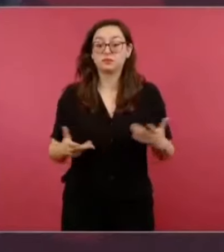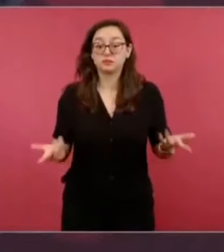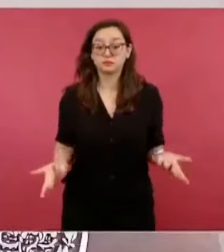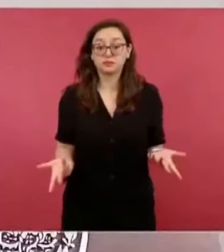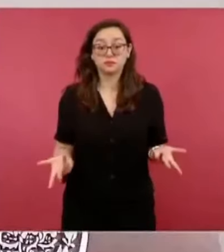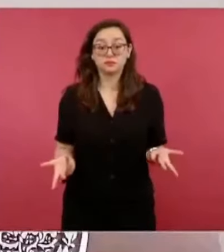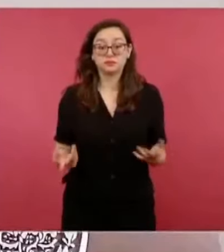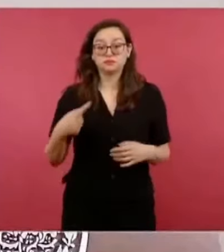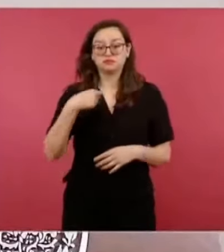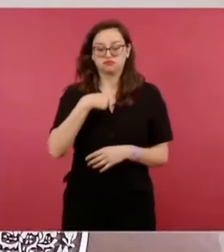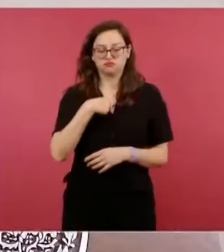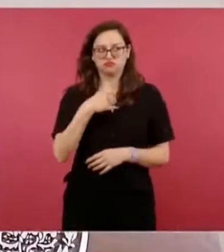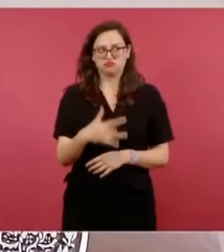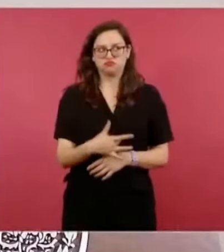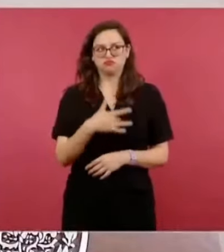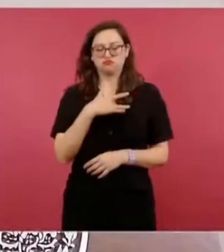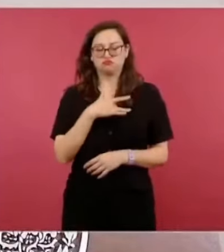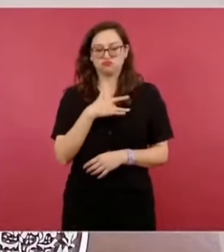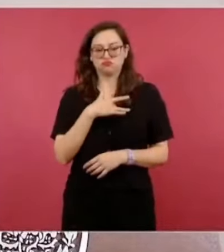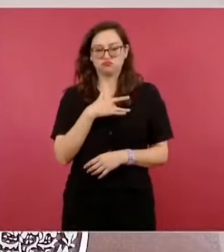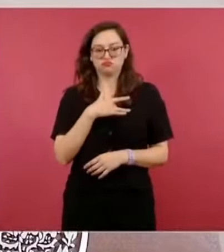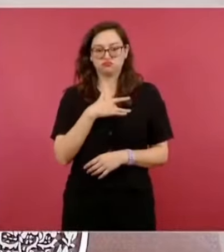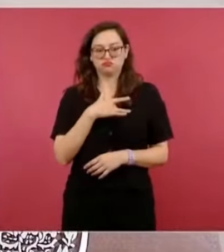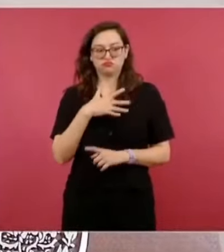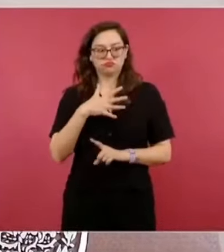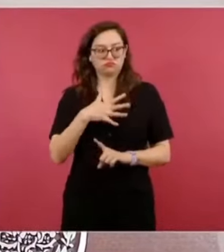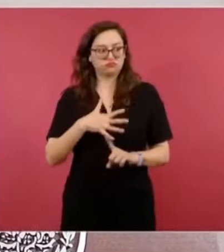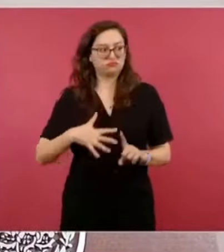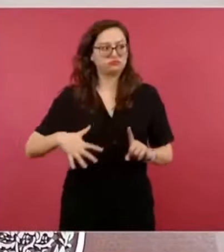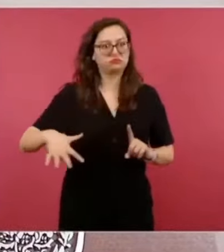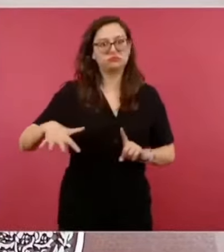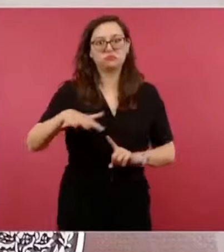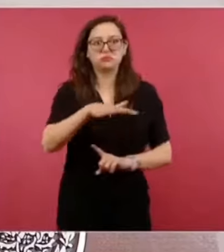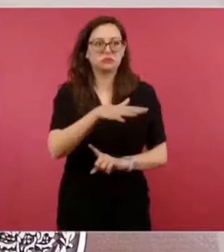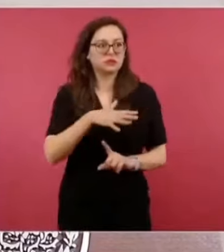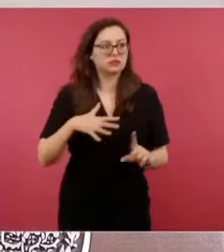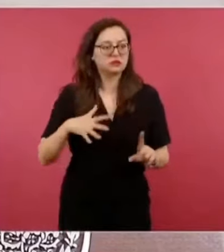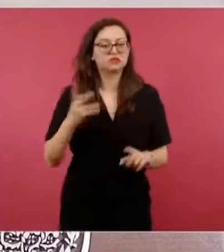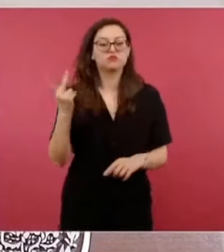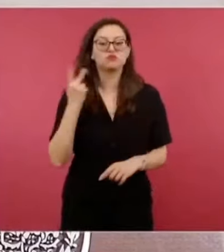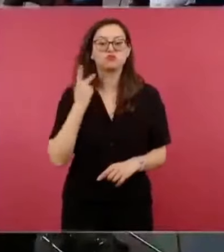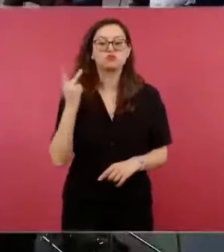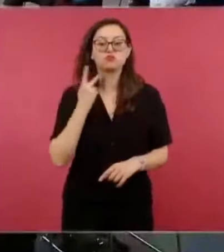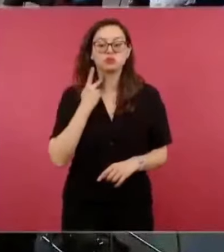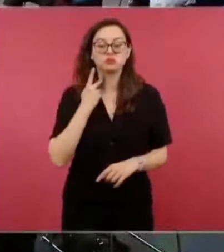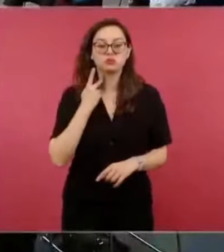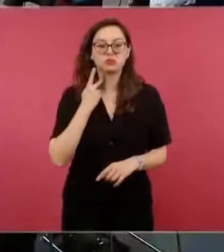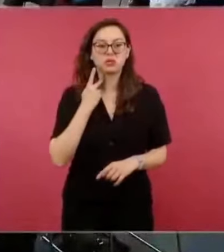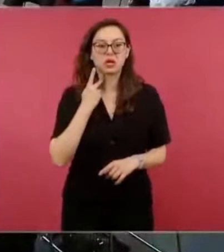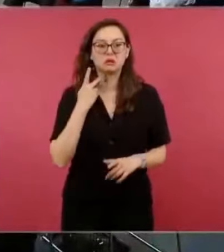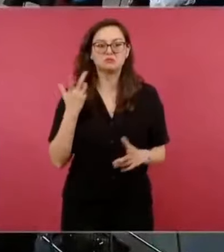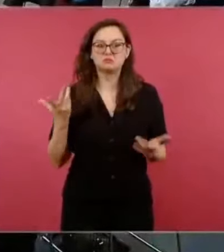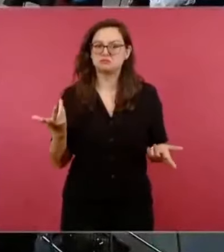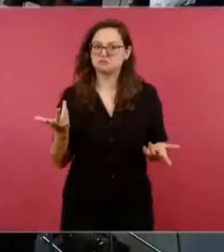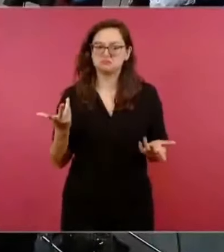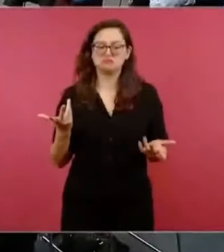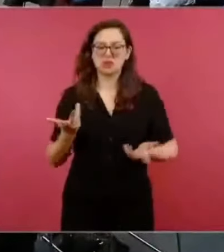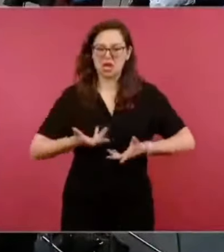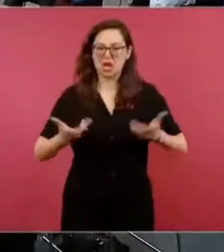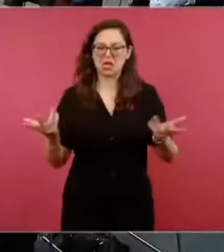los medios, sí creo que en política, en algunos casos